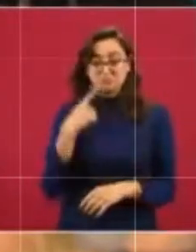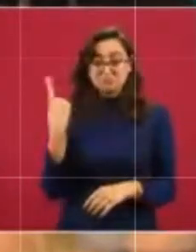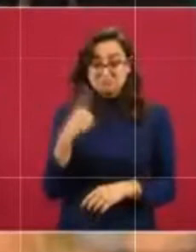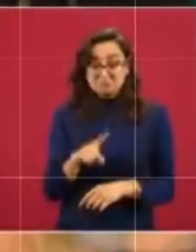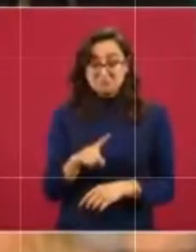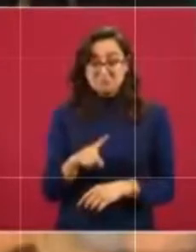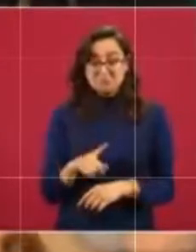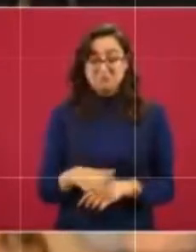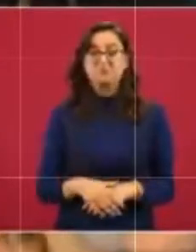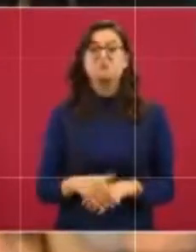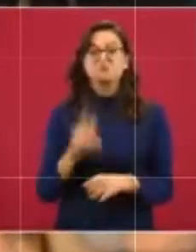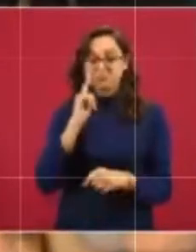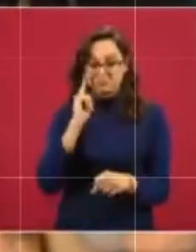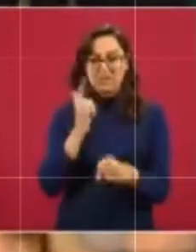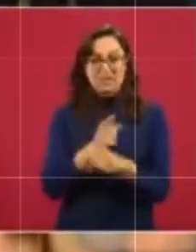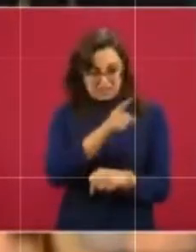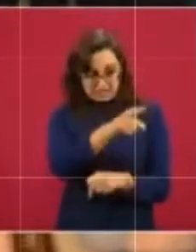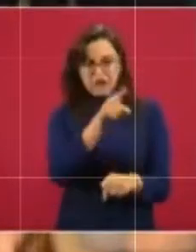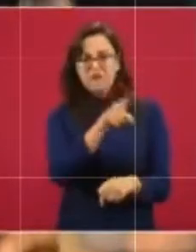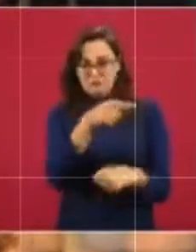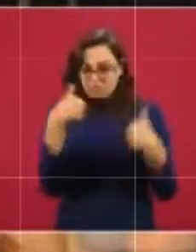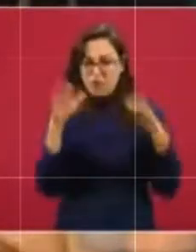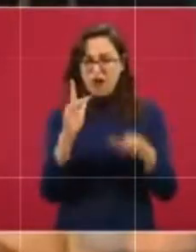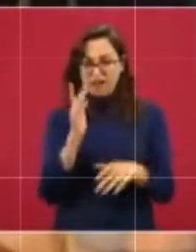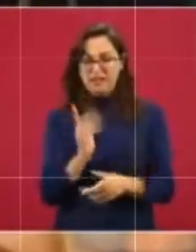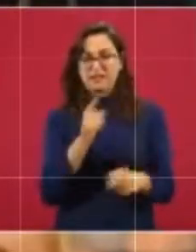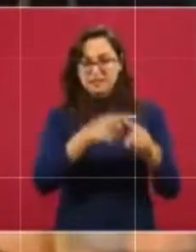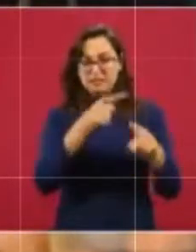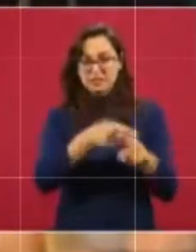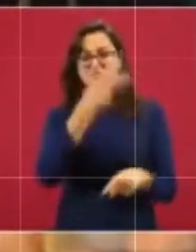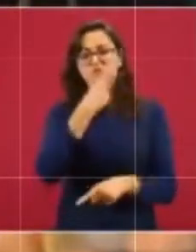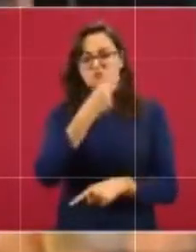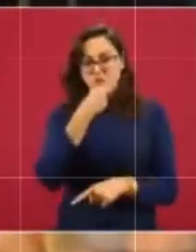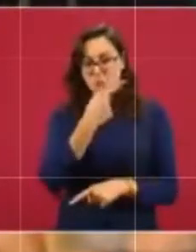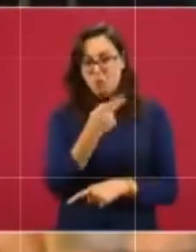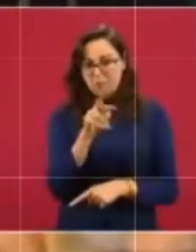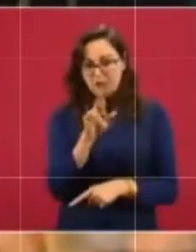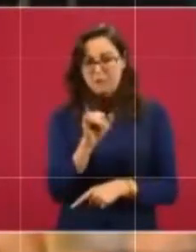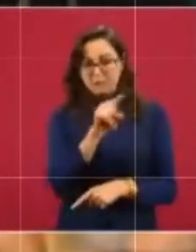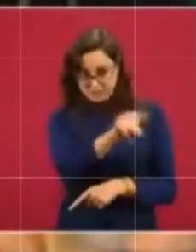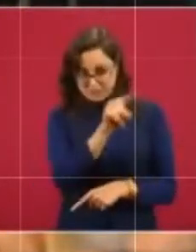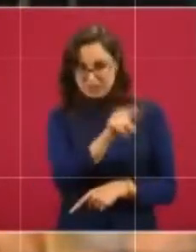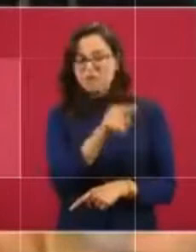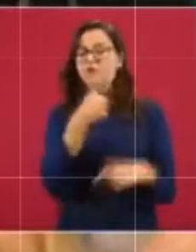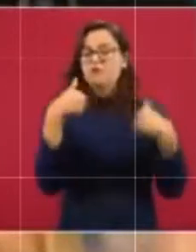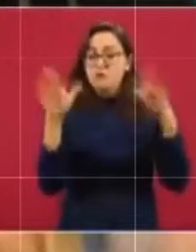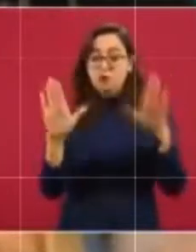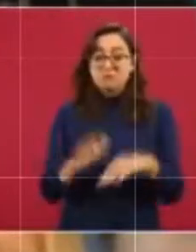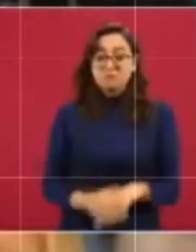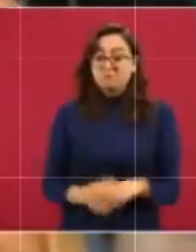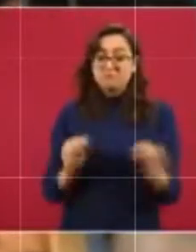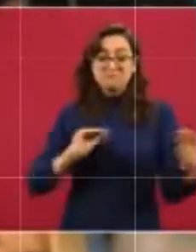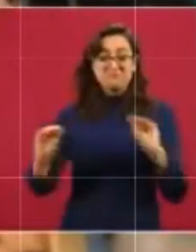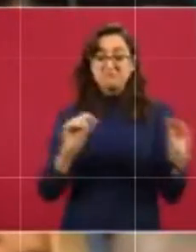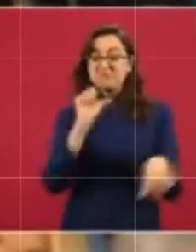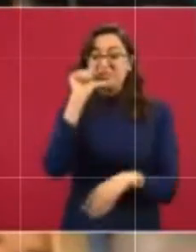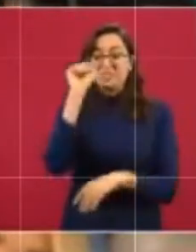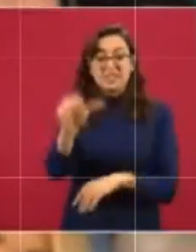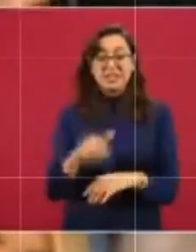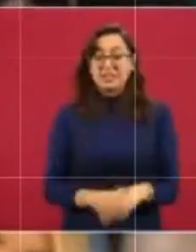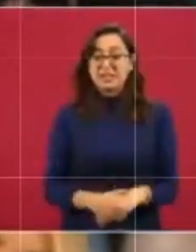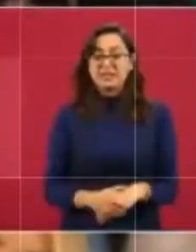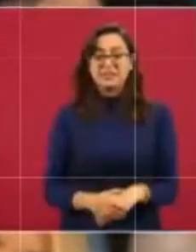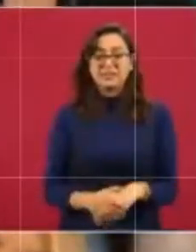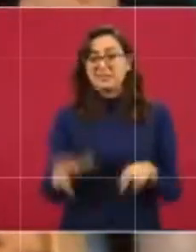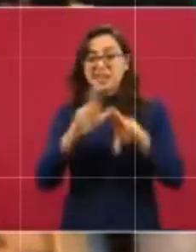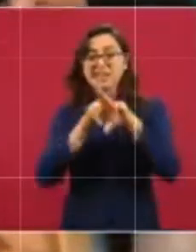Está identificada la persona que se la llevó un priista. Está parada. Ni siquiera lo han podido